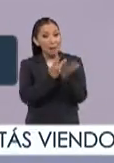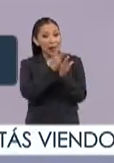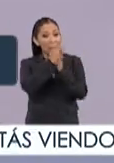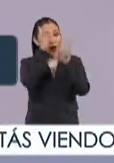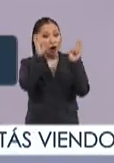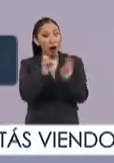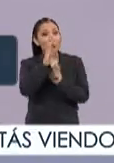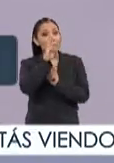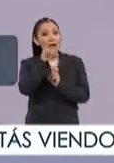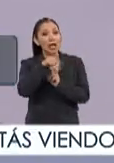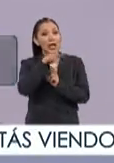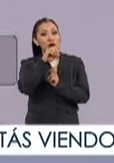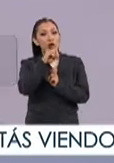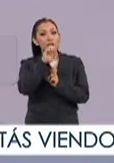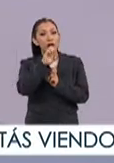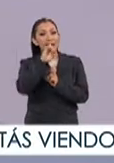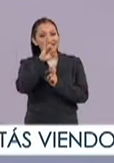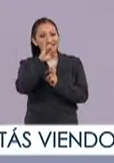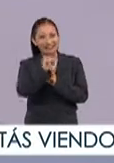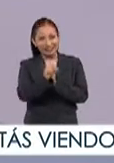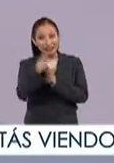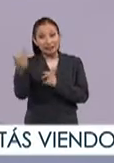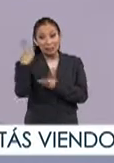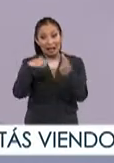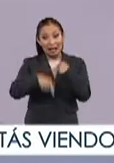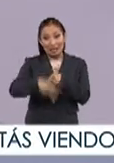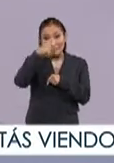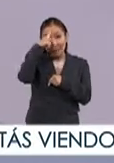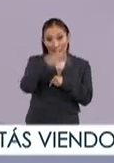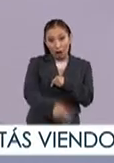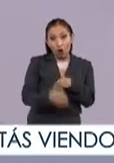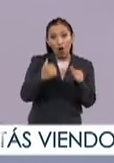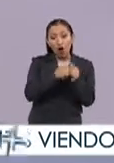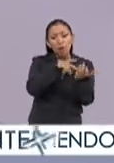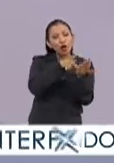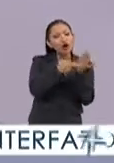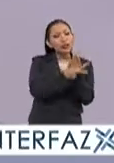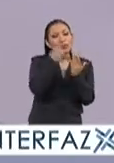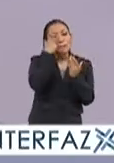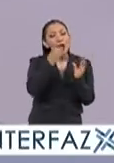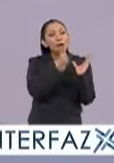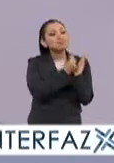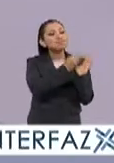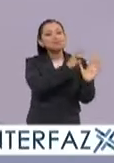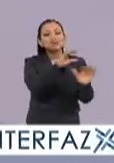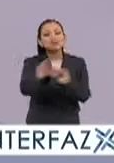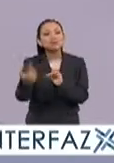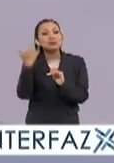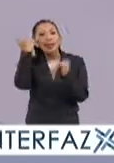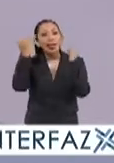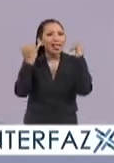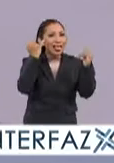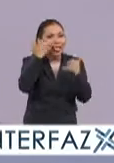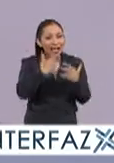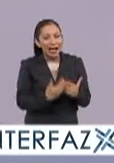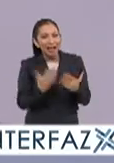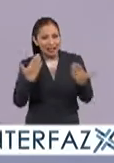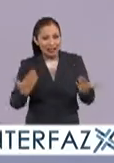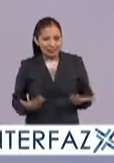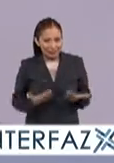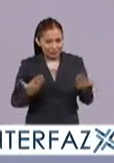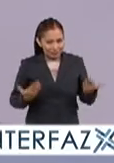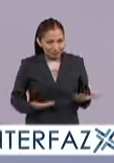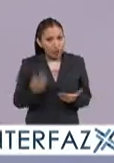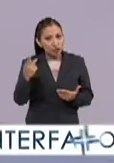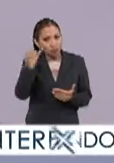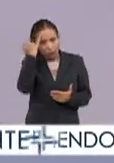Benoit viene a nuestro país ya está aquí en México con un proyecto para promover la industria creativa y por supuesto la danza